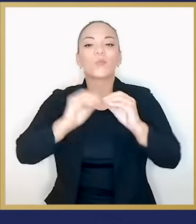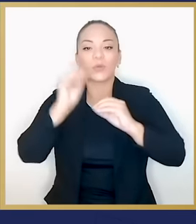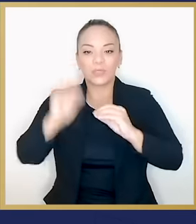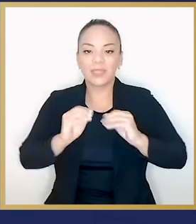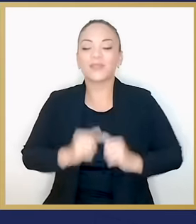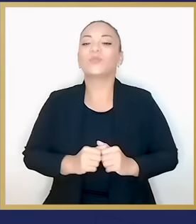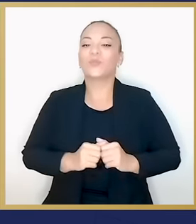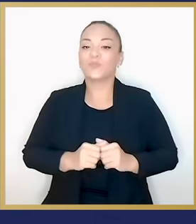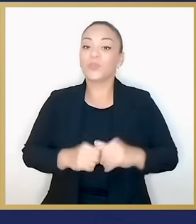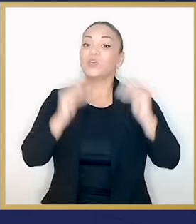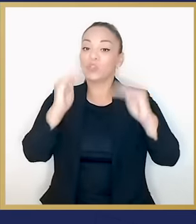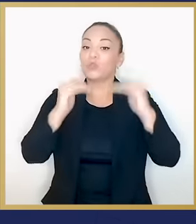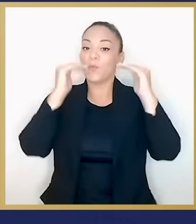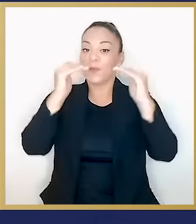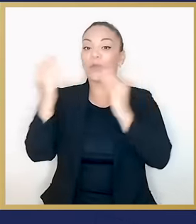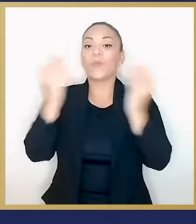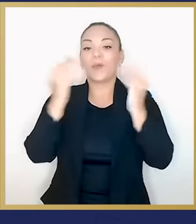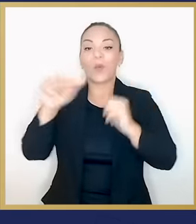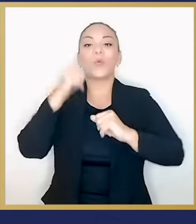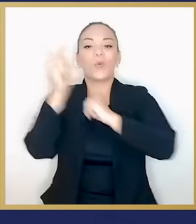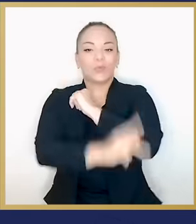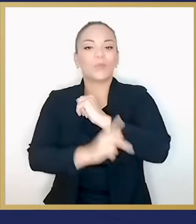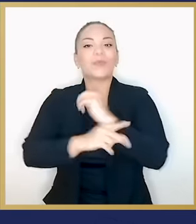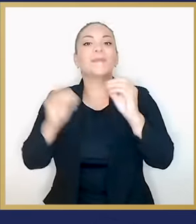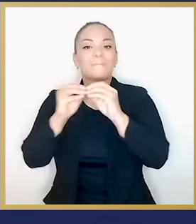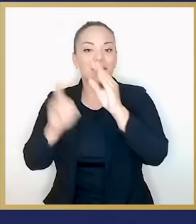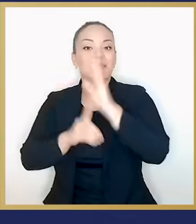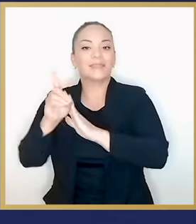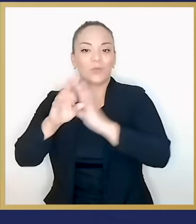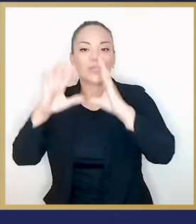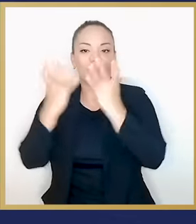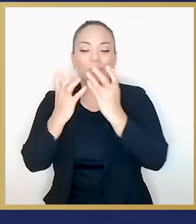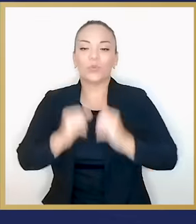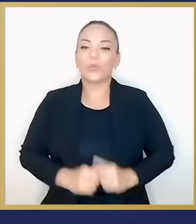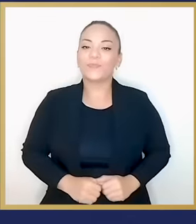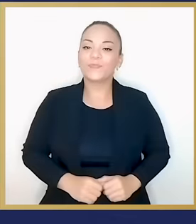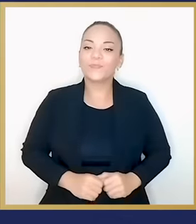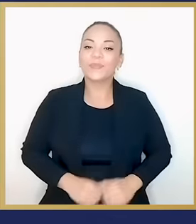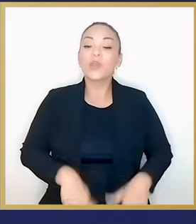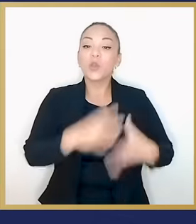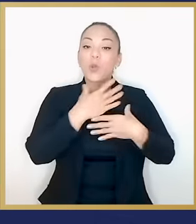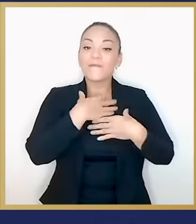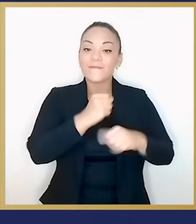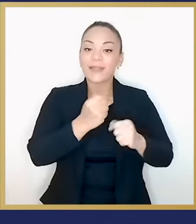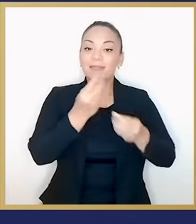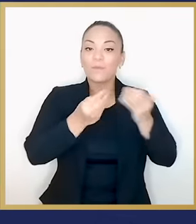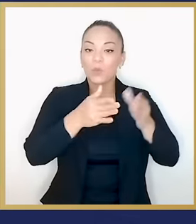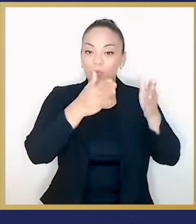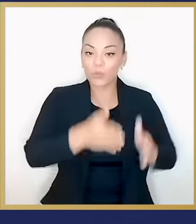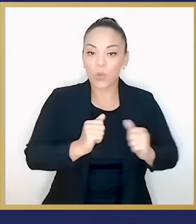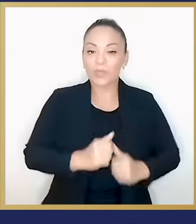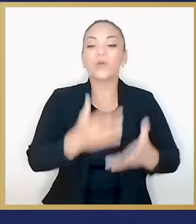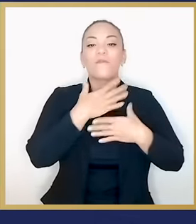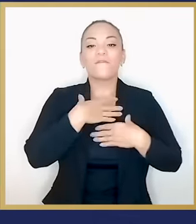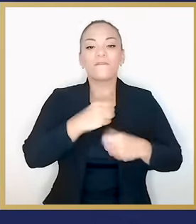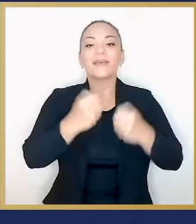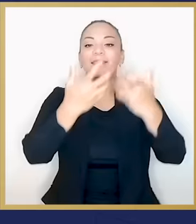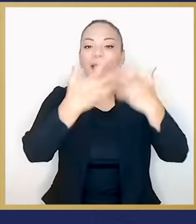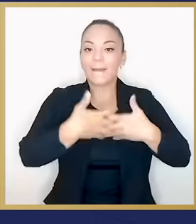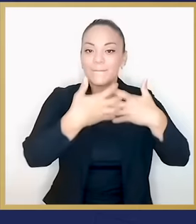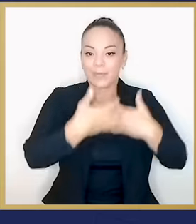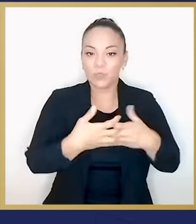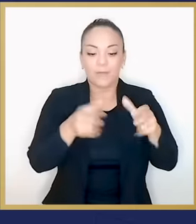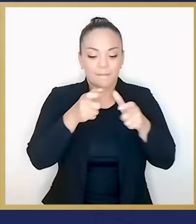muy por encima de las expectativas de países desarrollados en todo el mundo. La confianza de los productores, la confianza de los empresarios,